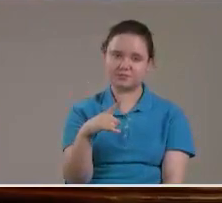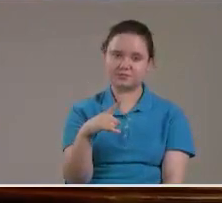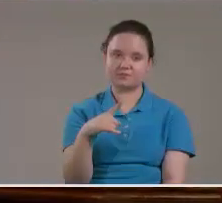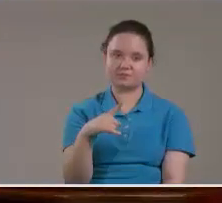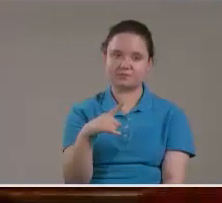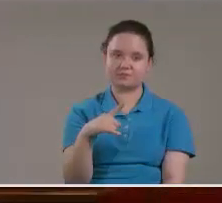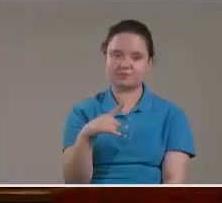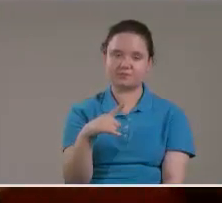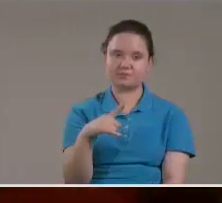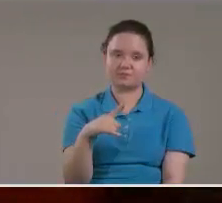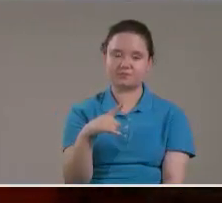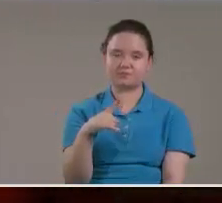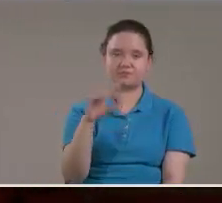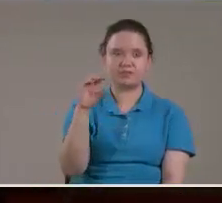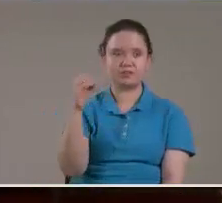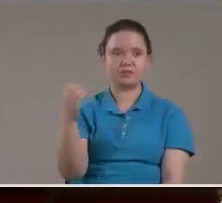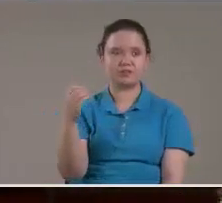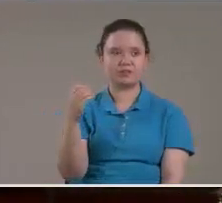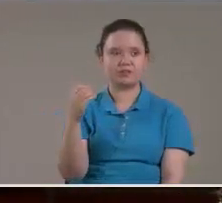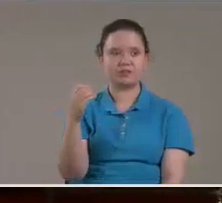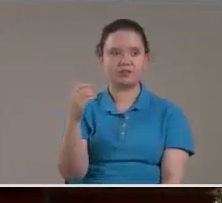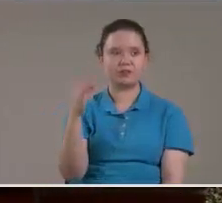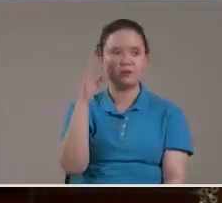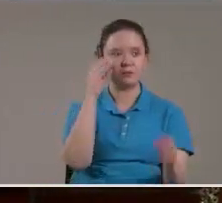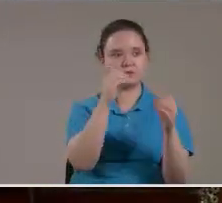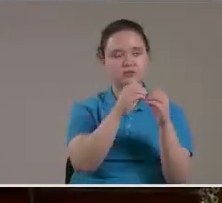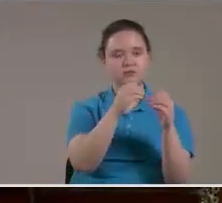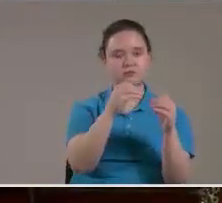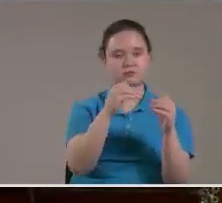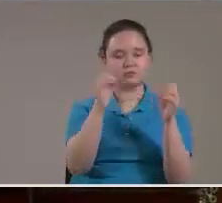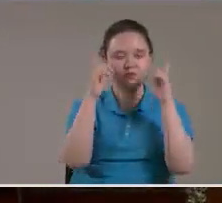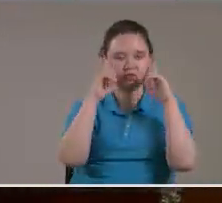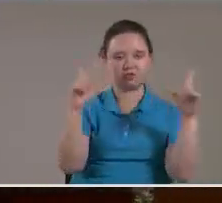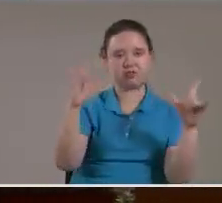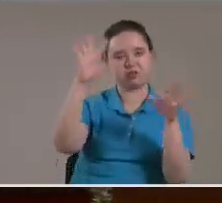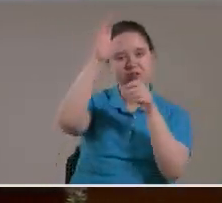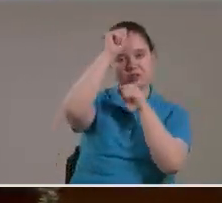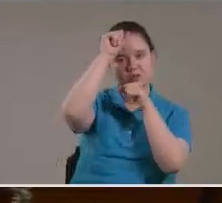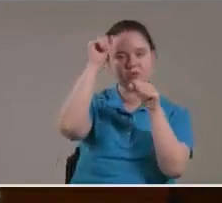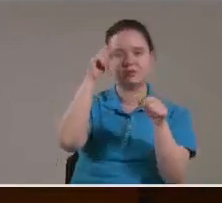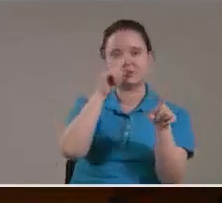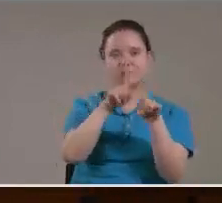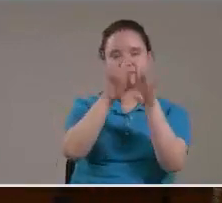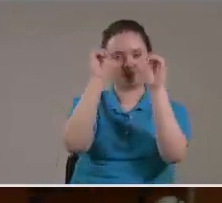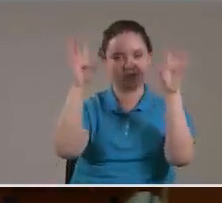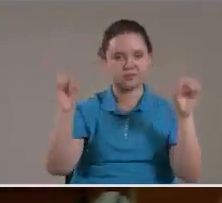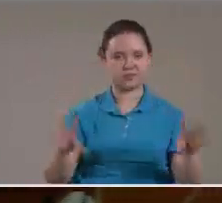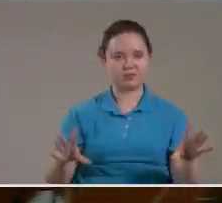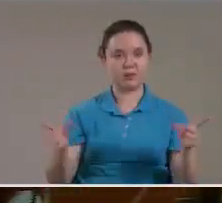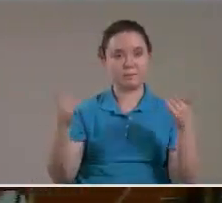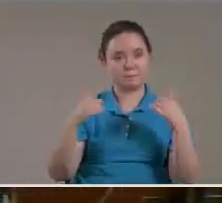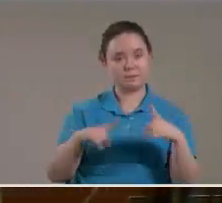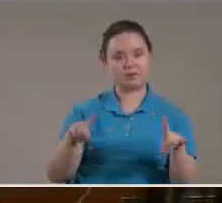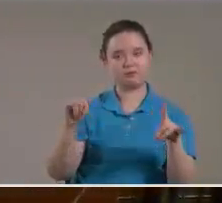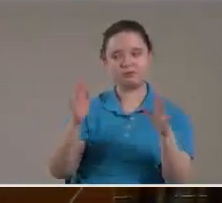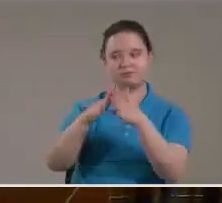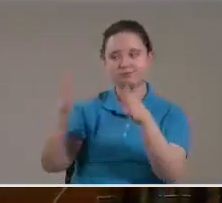Se besó El sol, la luna y las estrellas Pero del lado las tinieblas